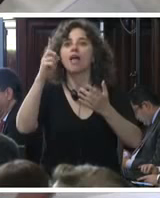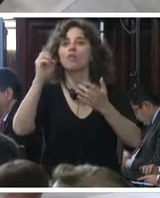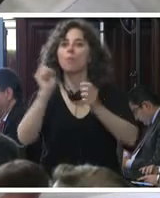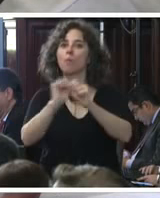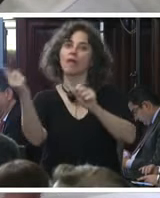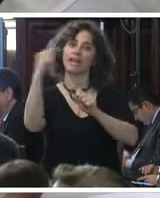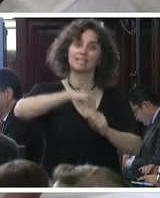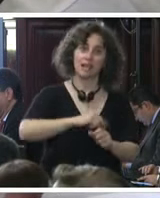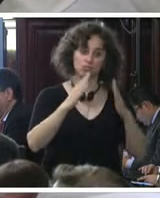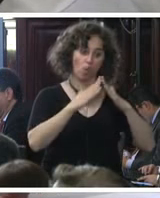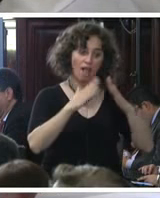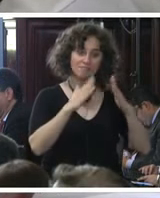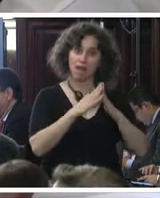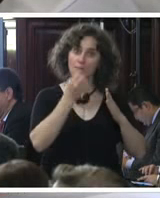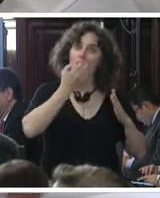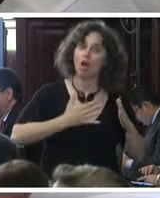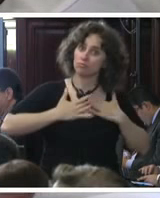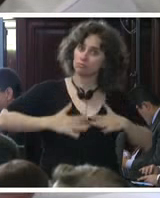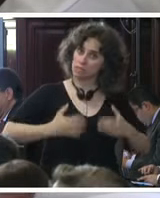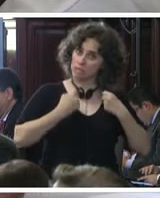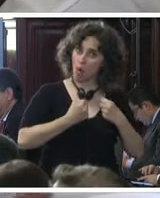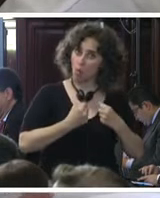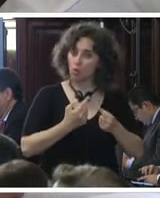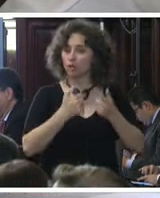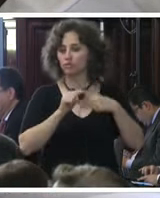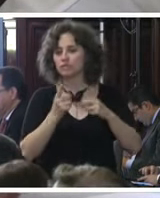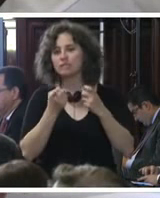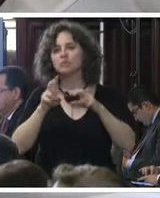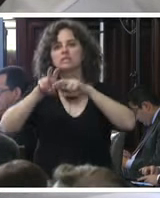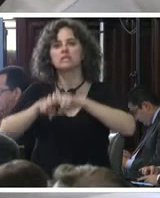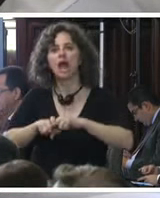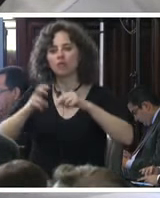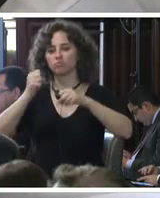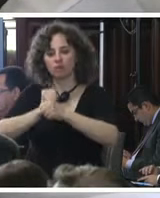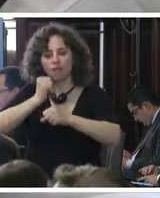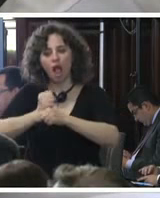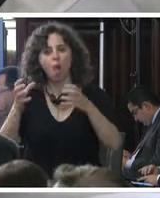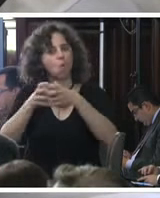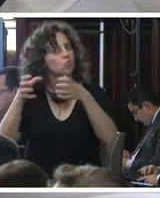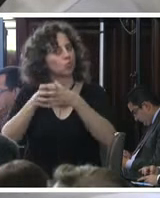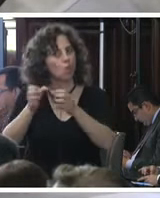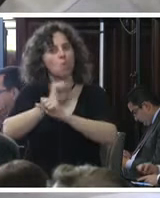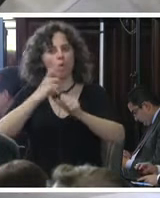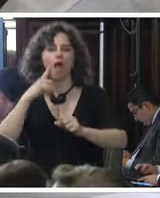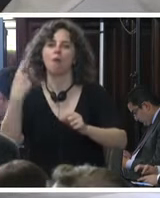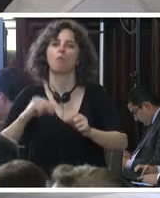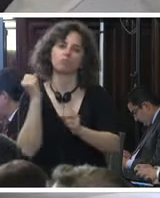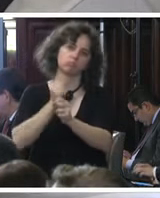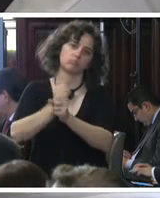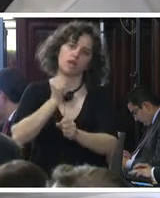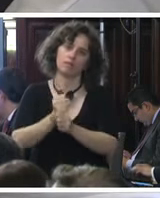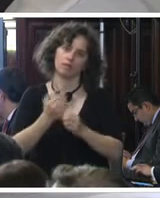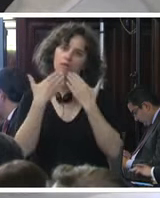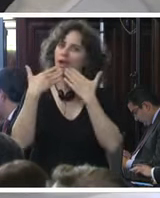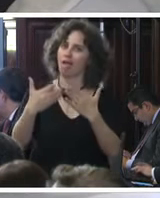y estar en mejores condiciones necesitamos sentarnos en una mesa de trabajo para poder acelerar estos trabajos muchas gracias